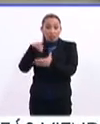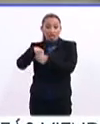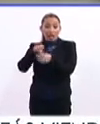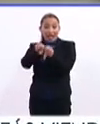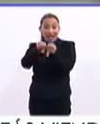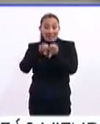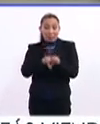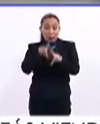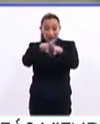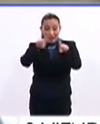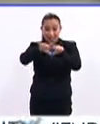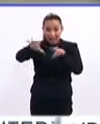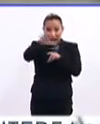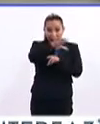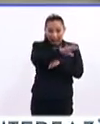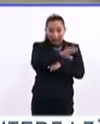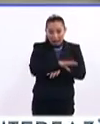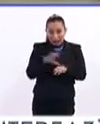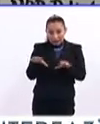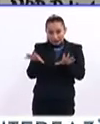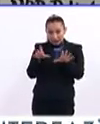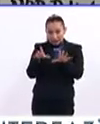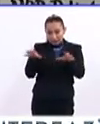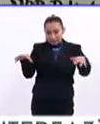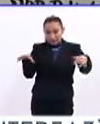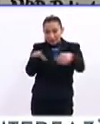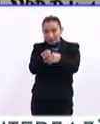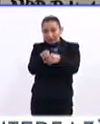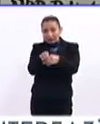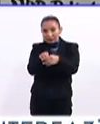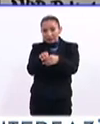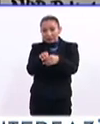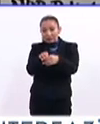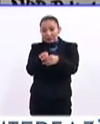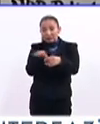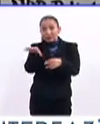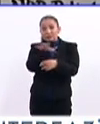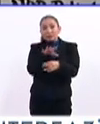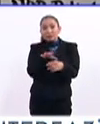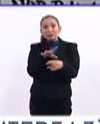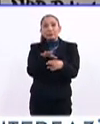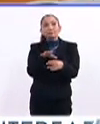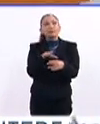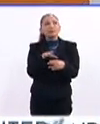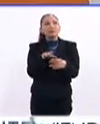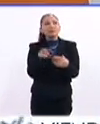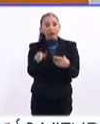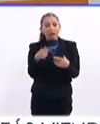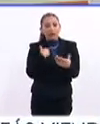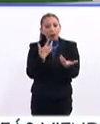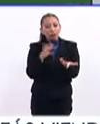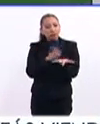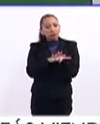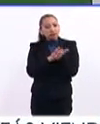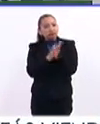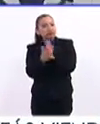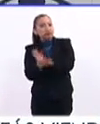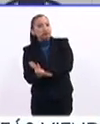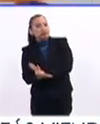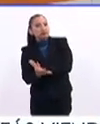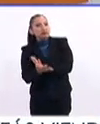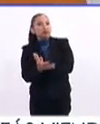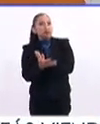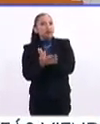a equipos multidisciplinarios, interdisciplinarios, transmiten El multidisciplinarios, resulta que